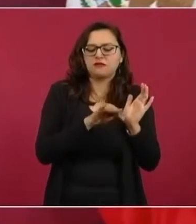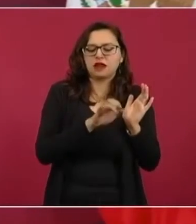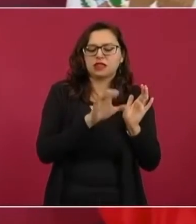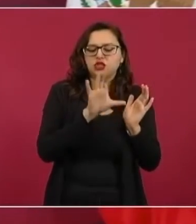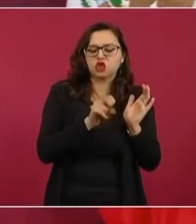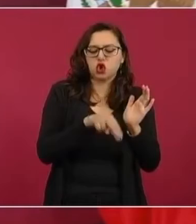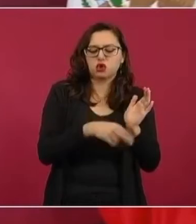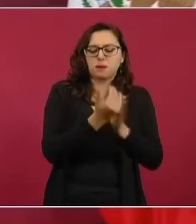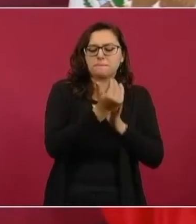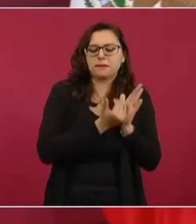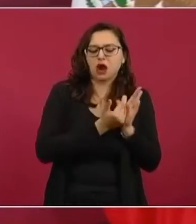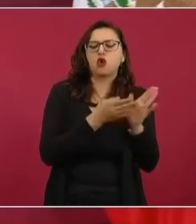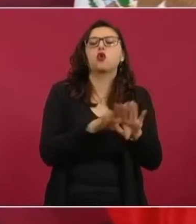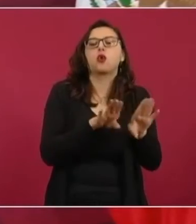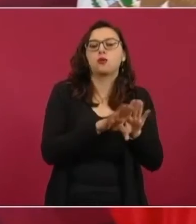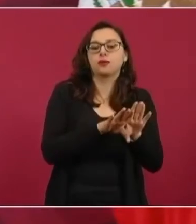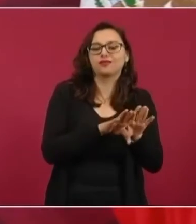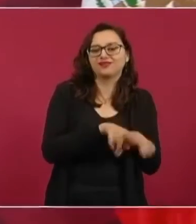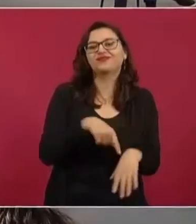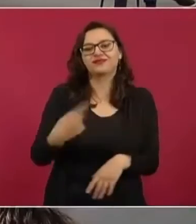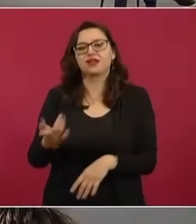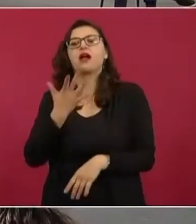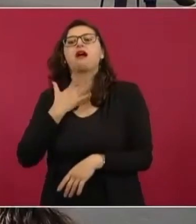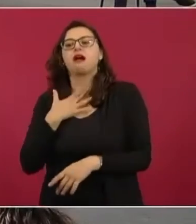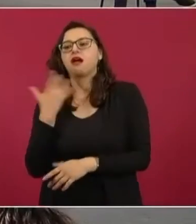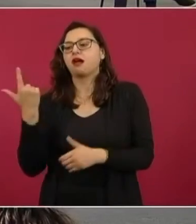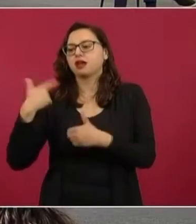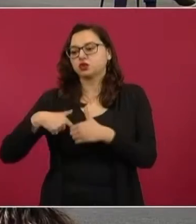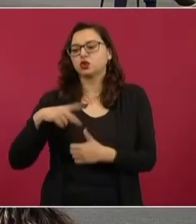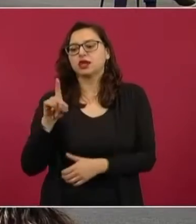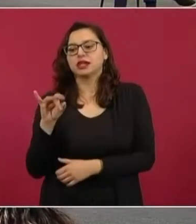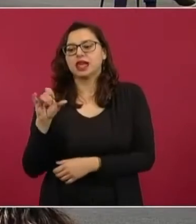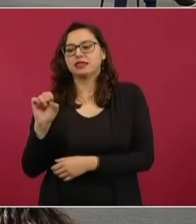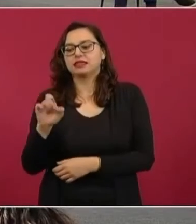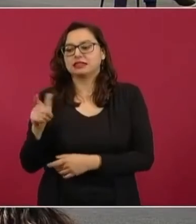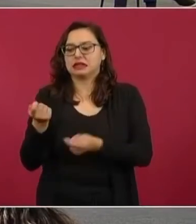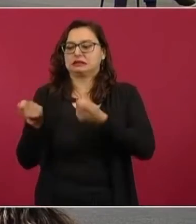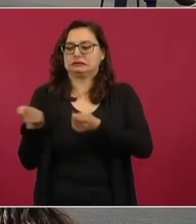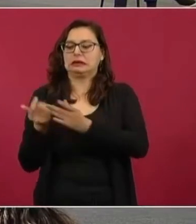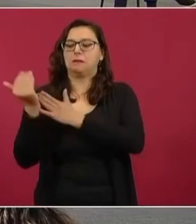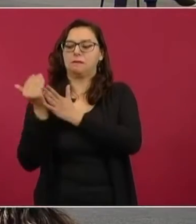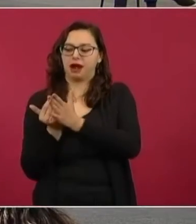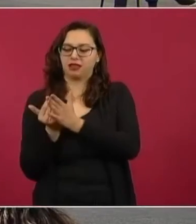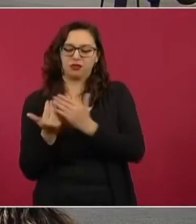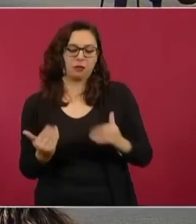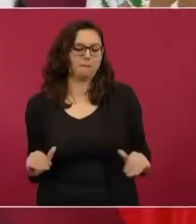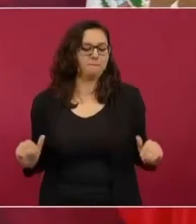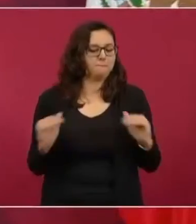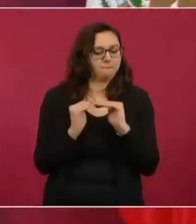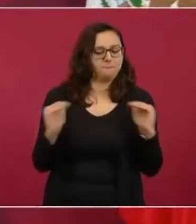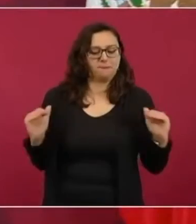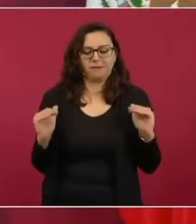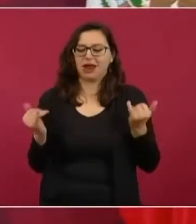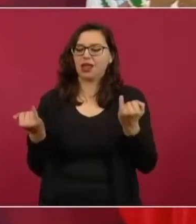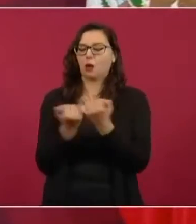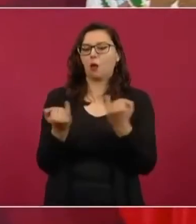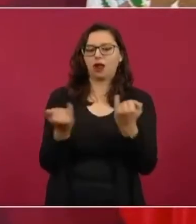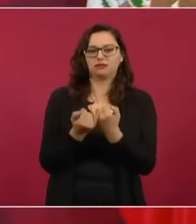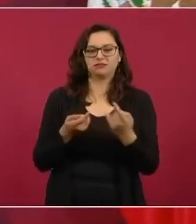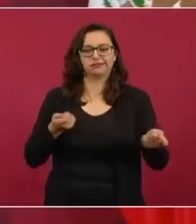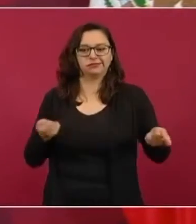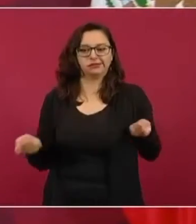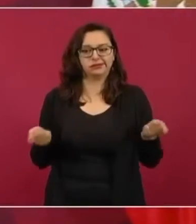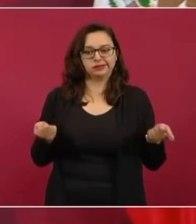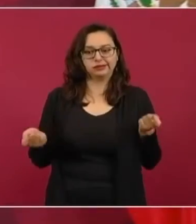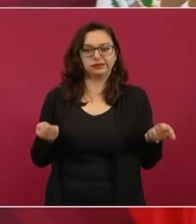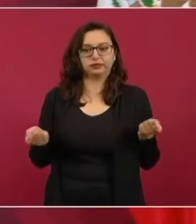controlamos inflación o no se nos desata,